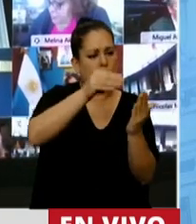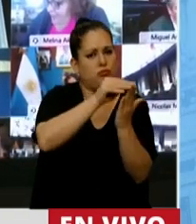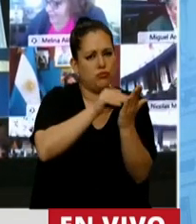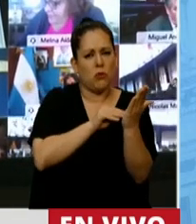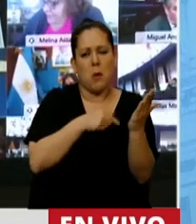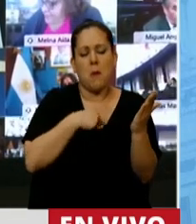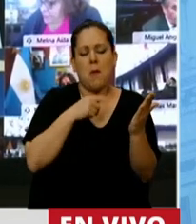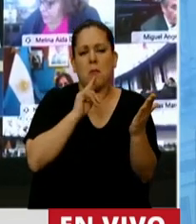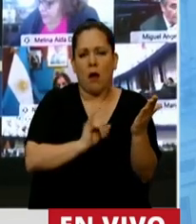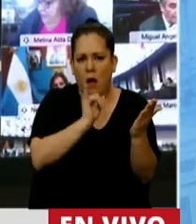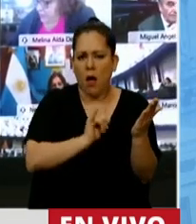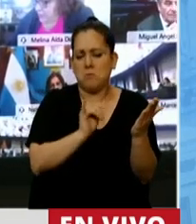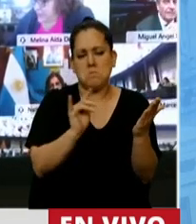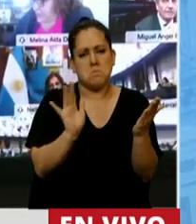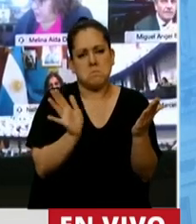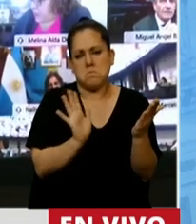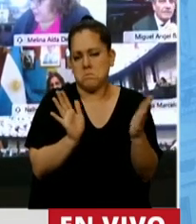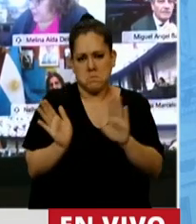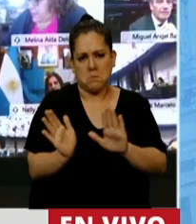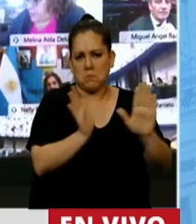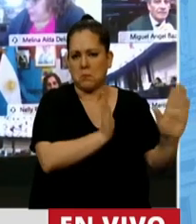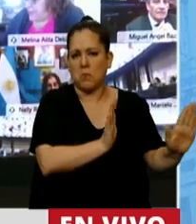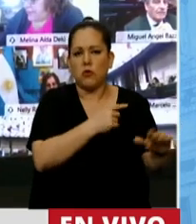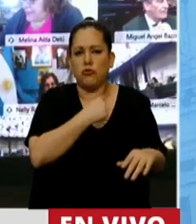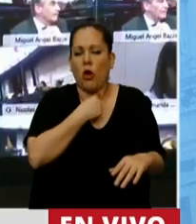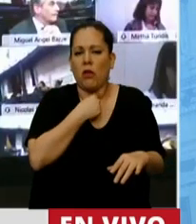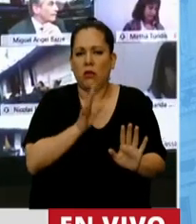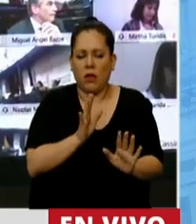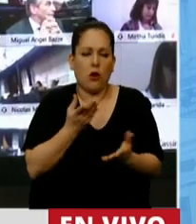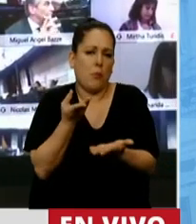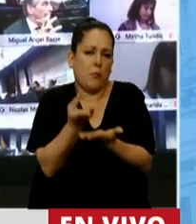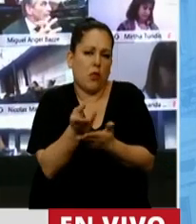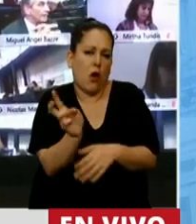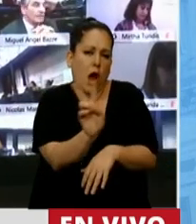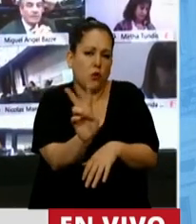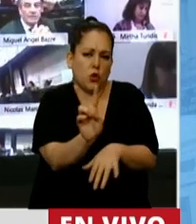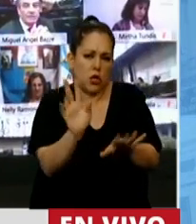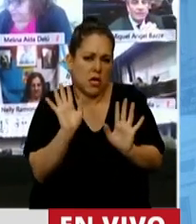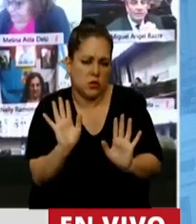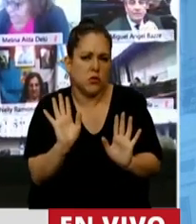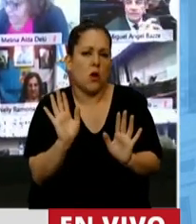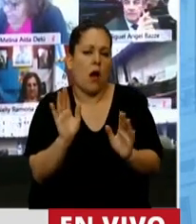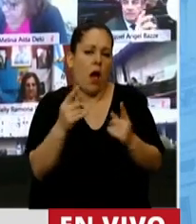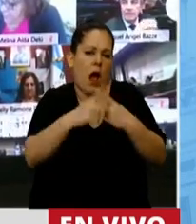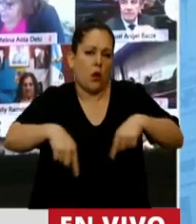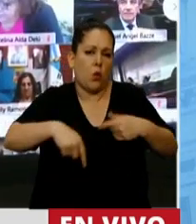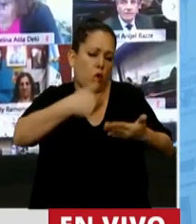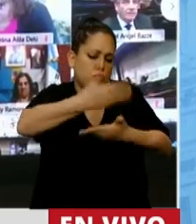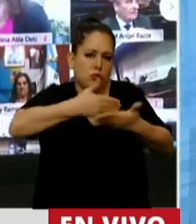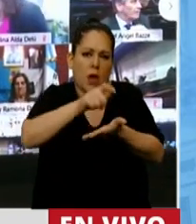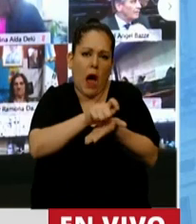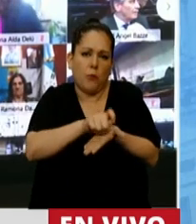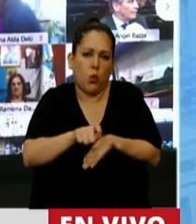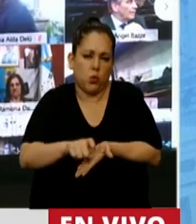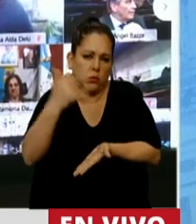a detener en eso. Y me quiero referir, presidente, y le pido autorización para hacer uso de algunos apuntes sobre mi banca,